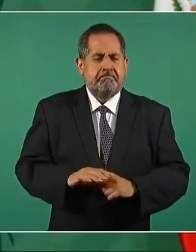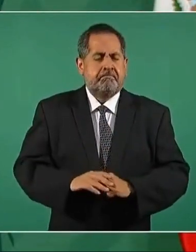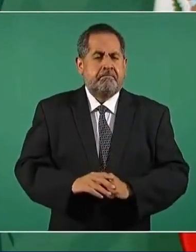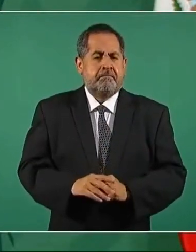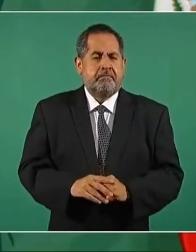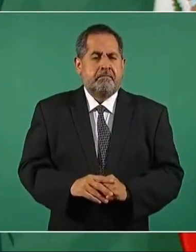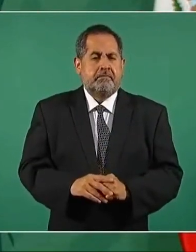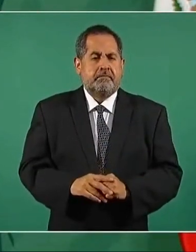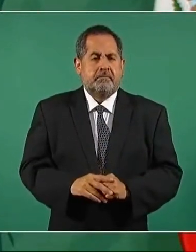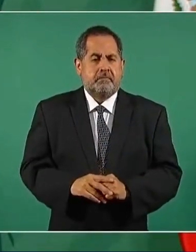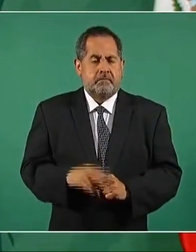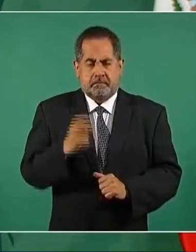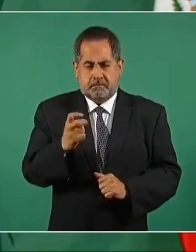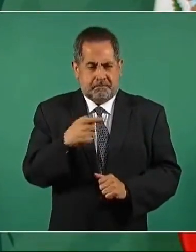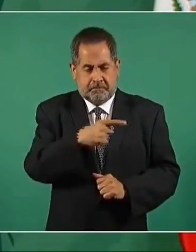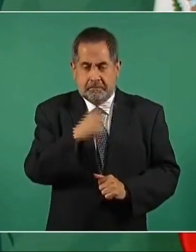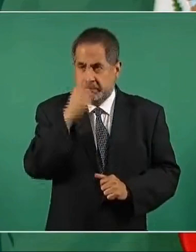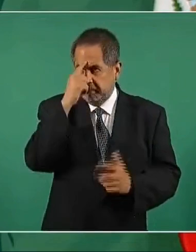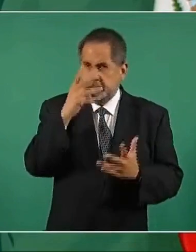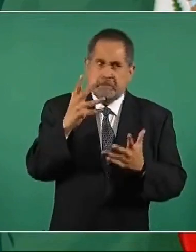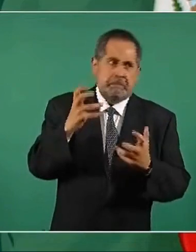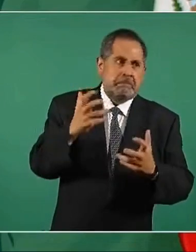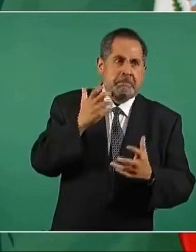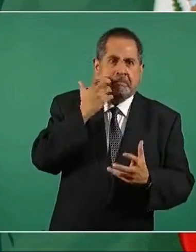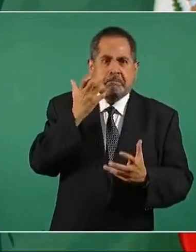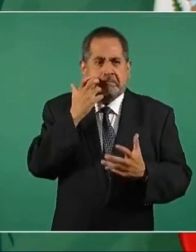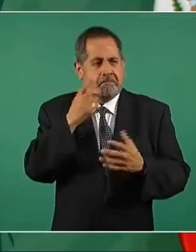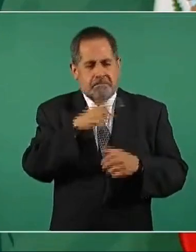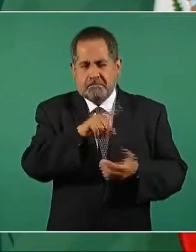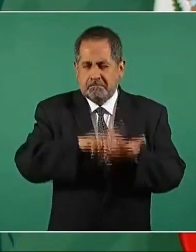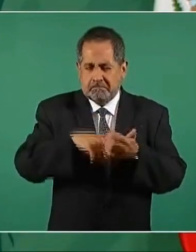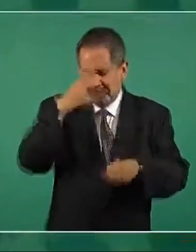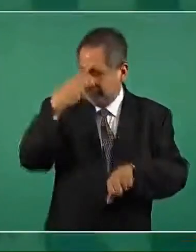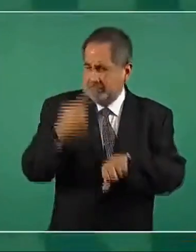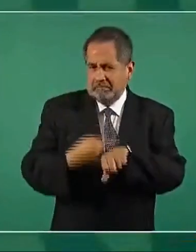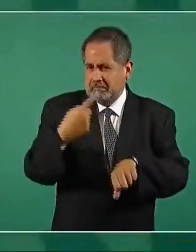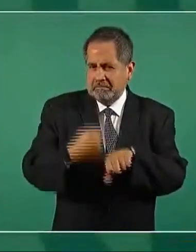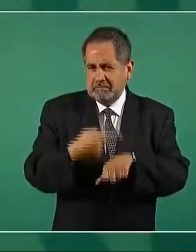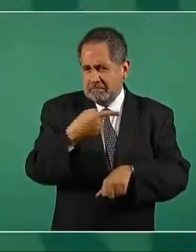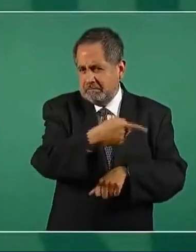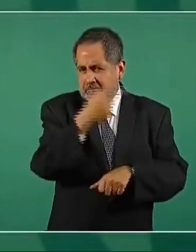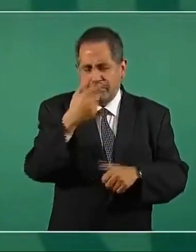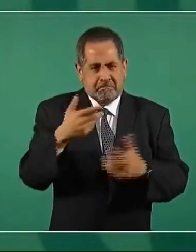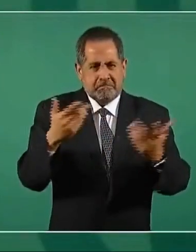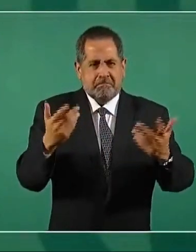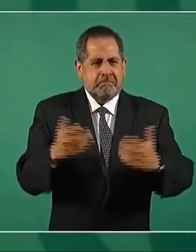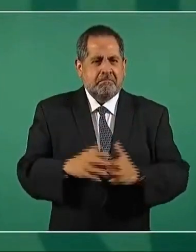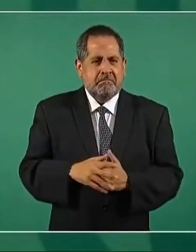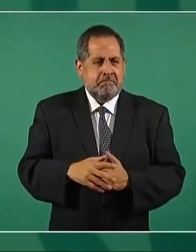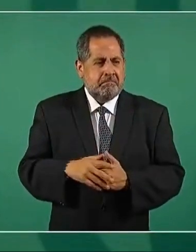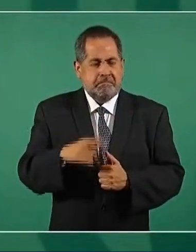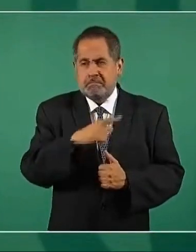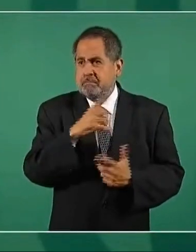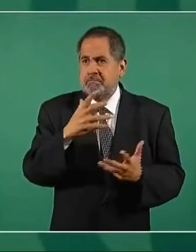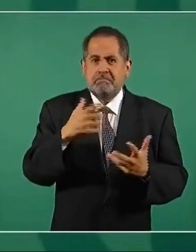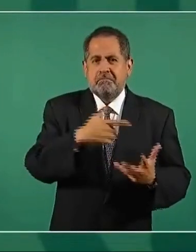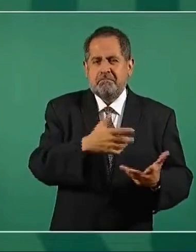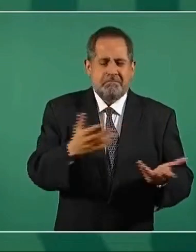Porque esa ambición enfermiza, por lo material,